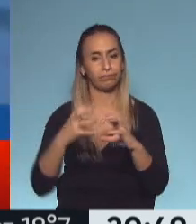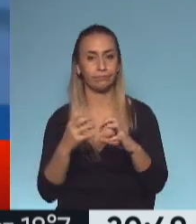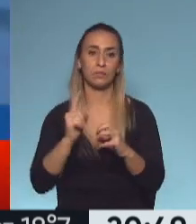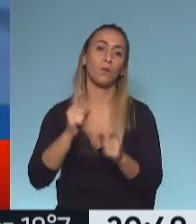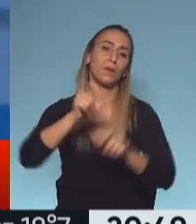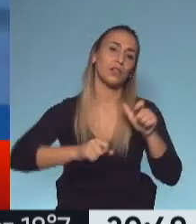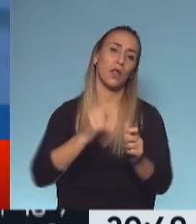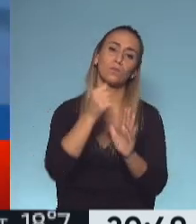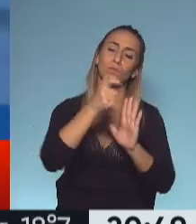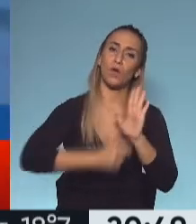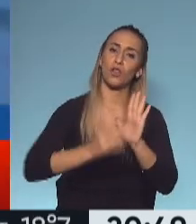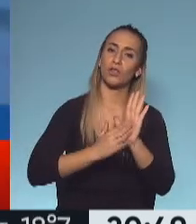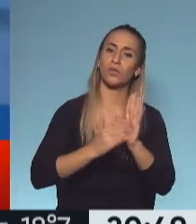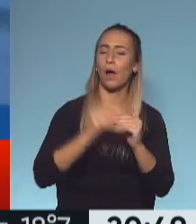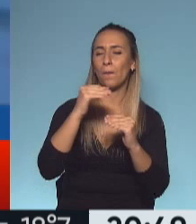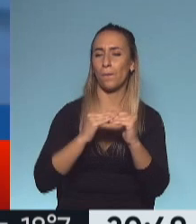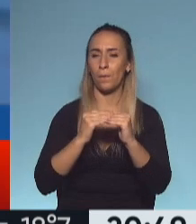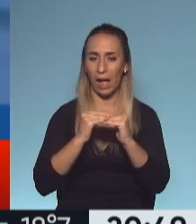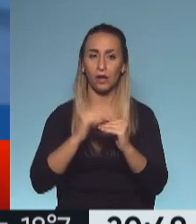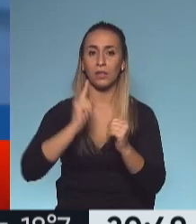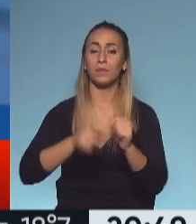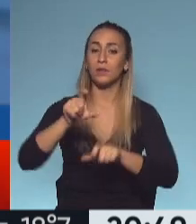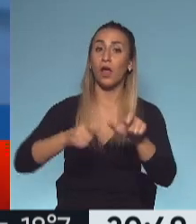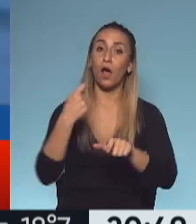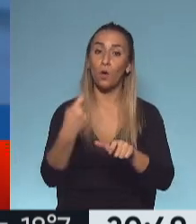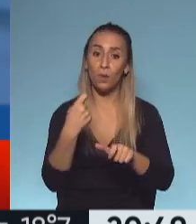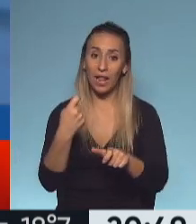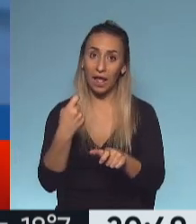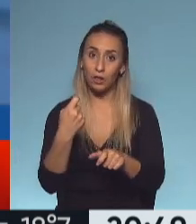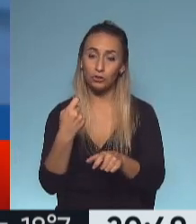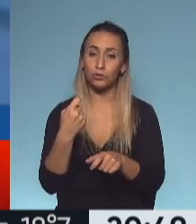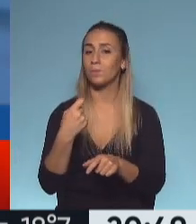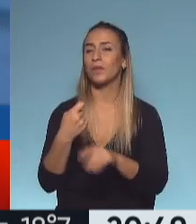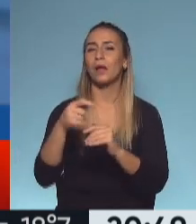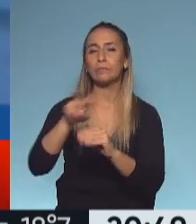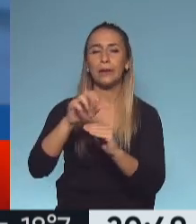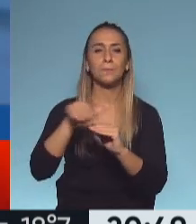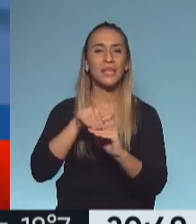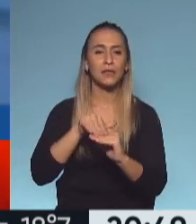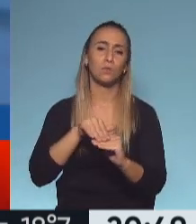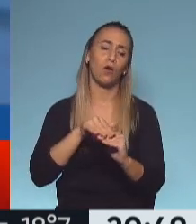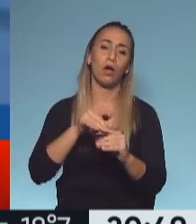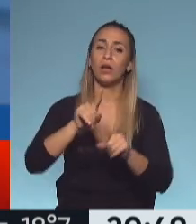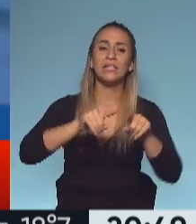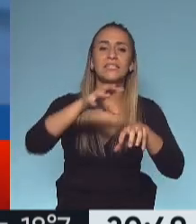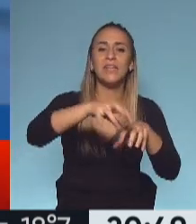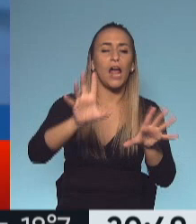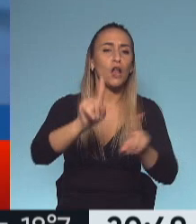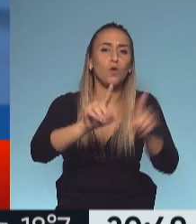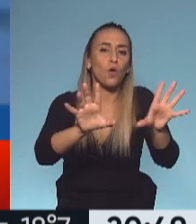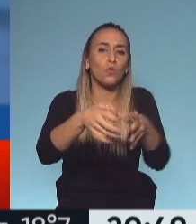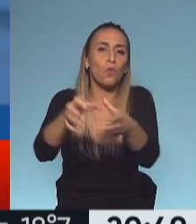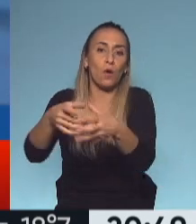monotributistas, las categorías más bajas, jubilados con jubilaciones mínimas. Bueno, un sector determinado de la población que suele ser